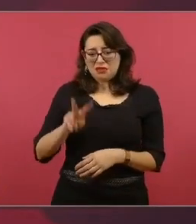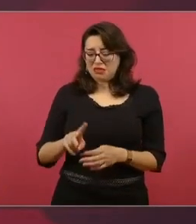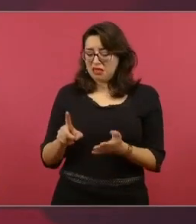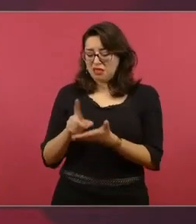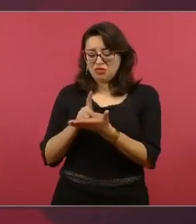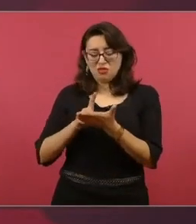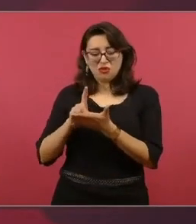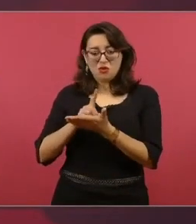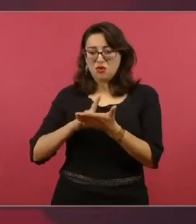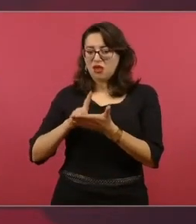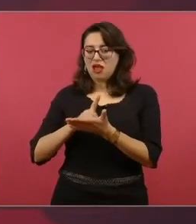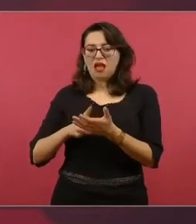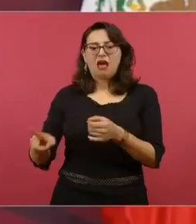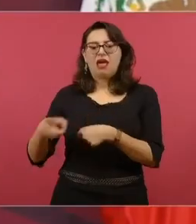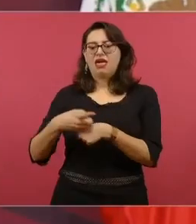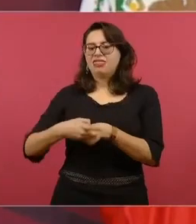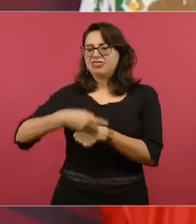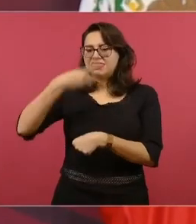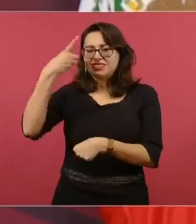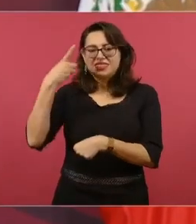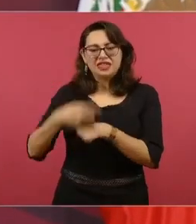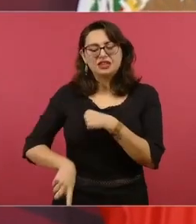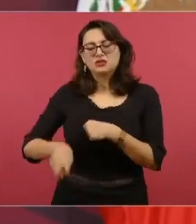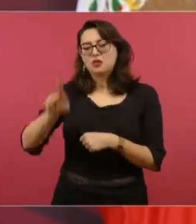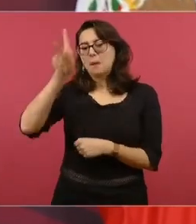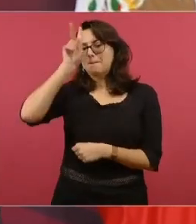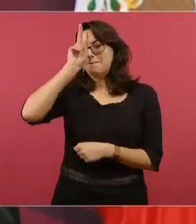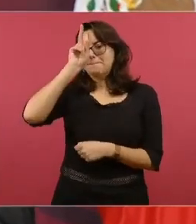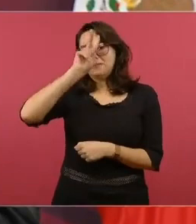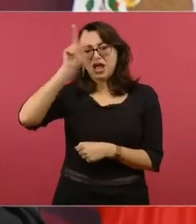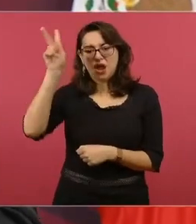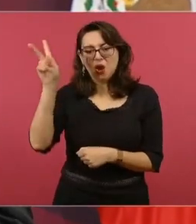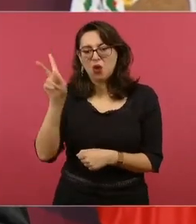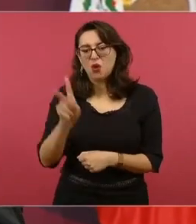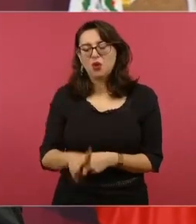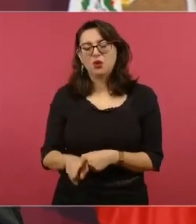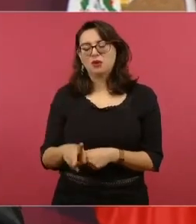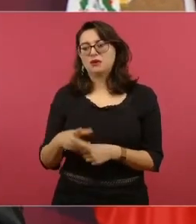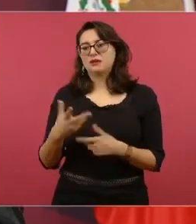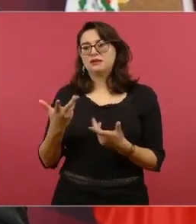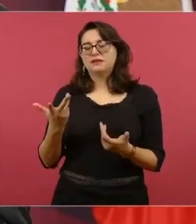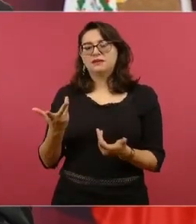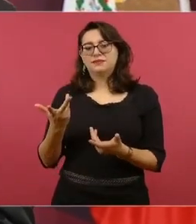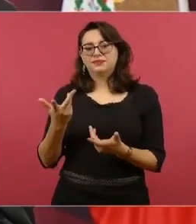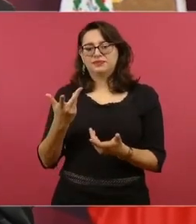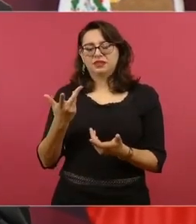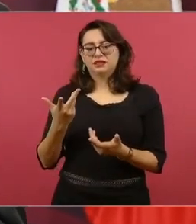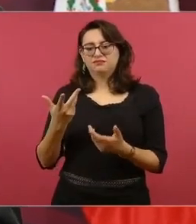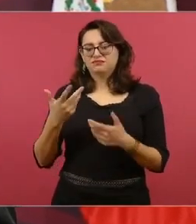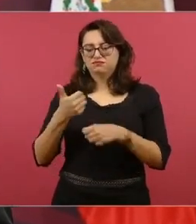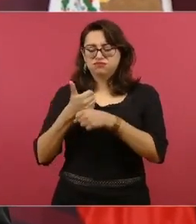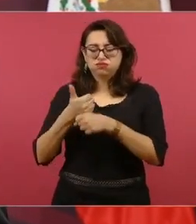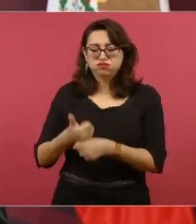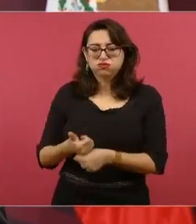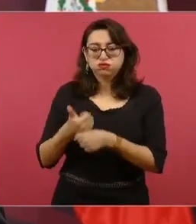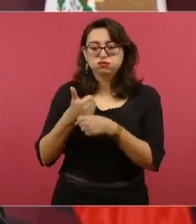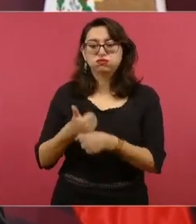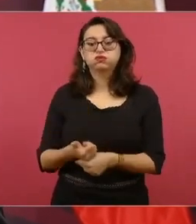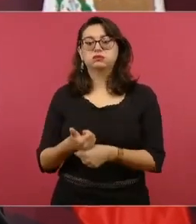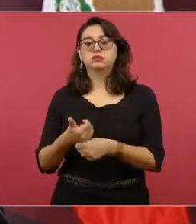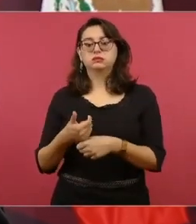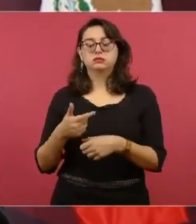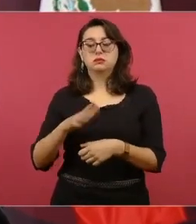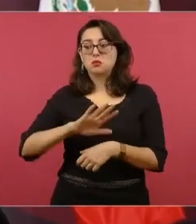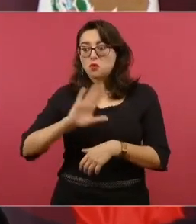adicción a las drogas. Entonces, mucho dolor y pérdidas de vidas